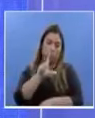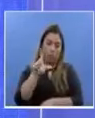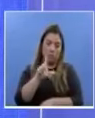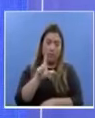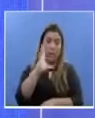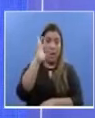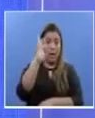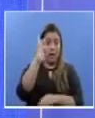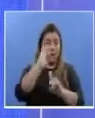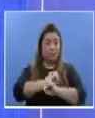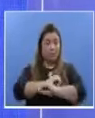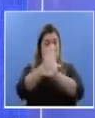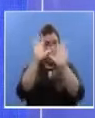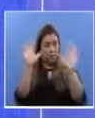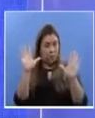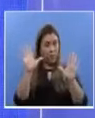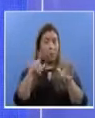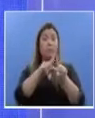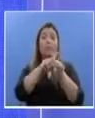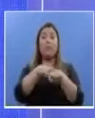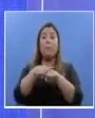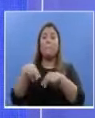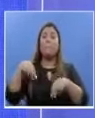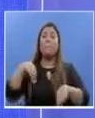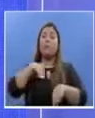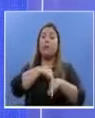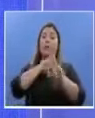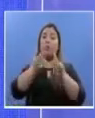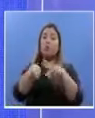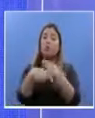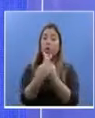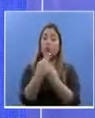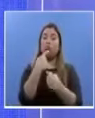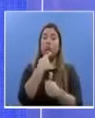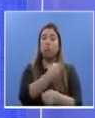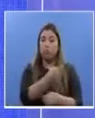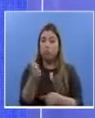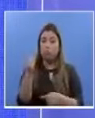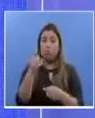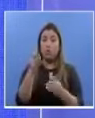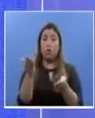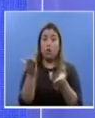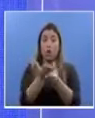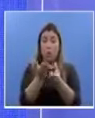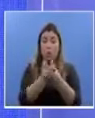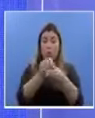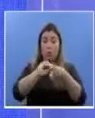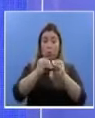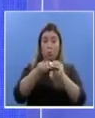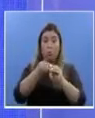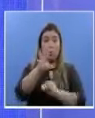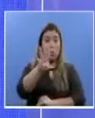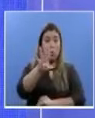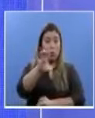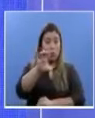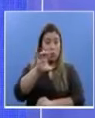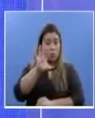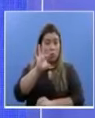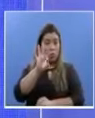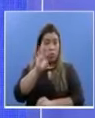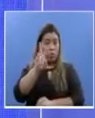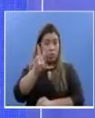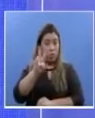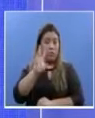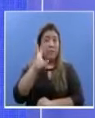esta medida según lo dicta la resolución número 492 del